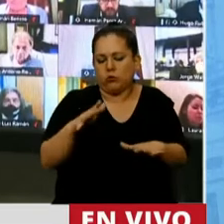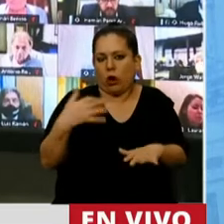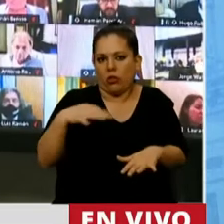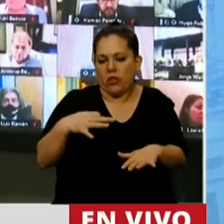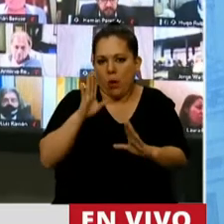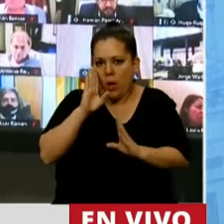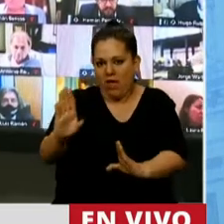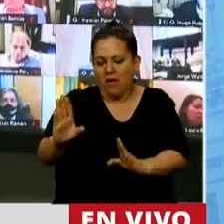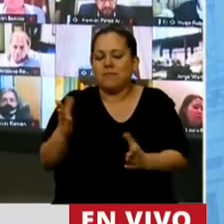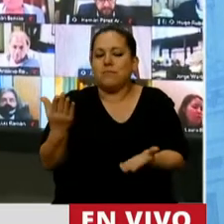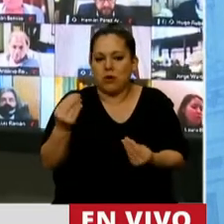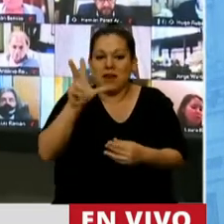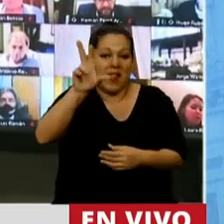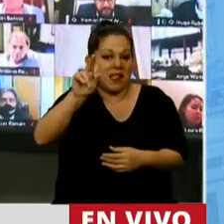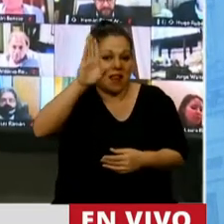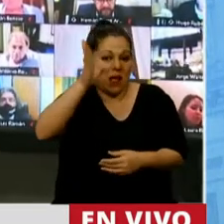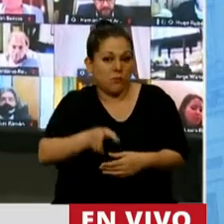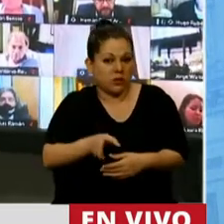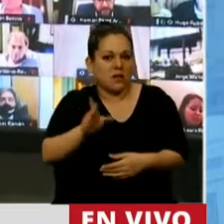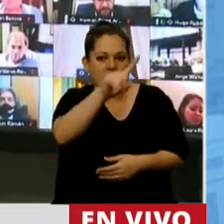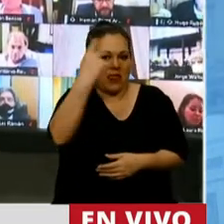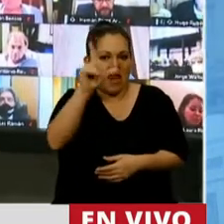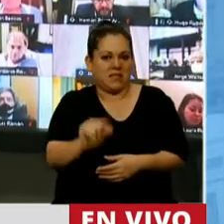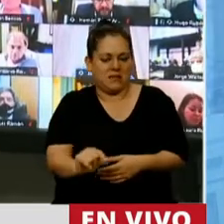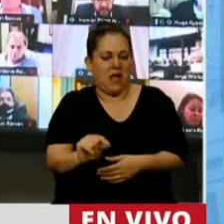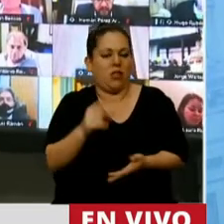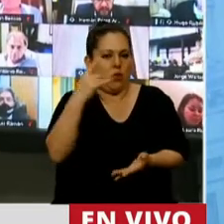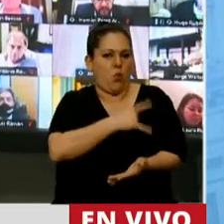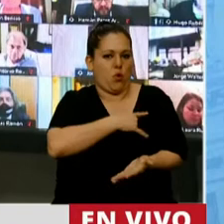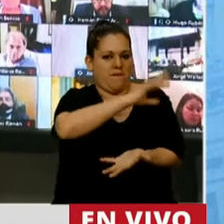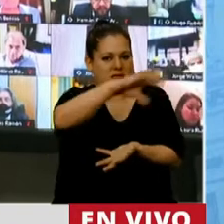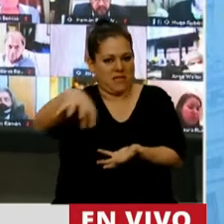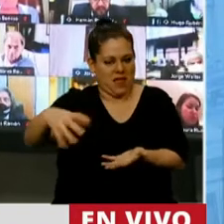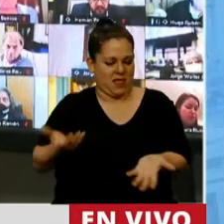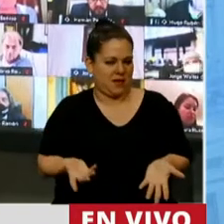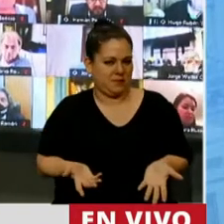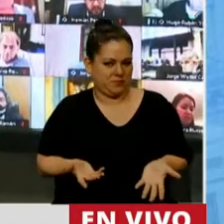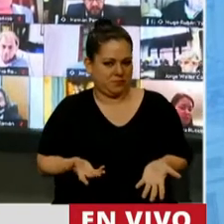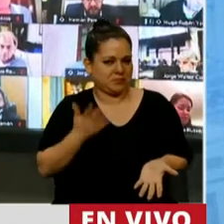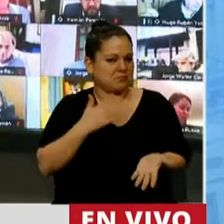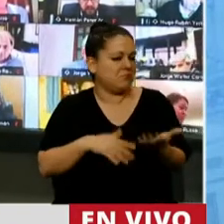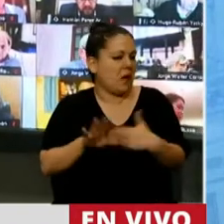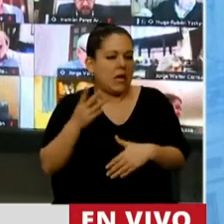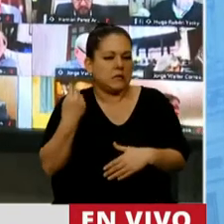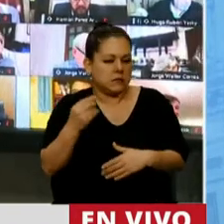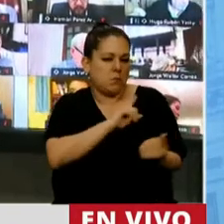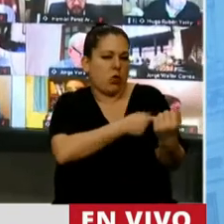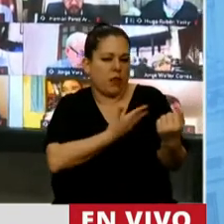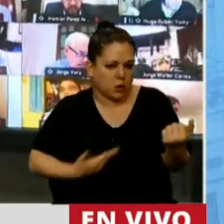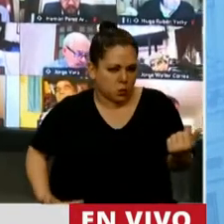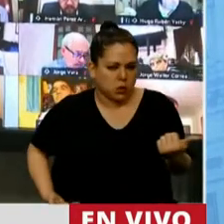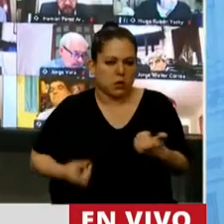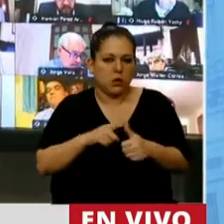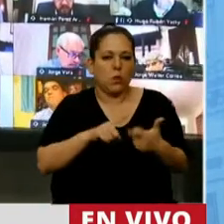además representa casi el 30% del Estado Nacional, entendido en su aspecto más amplio, poder ejecutivo,